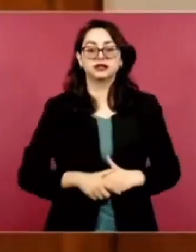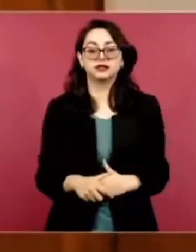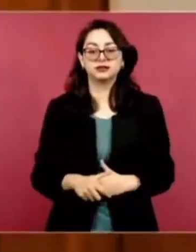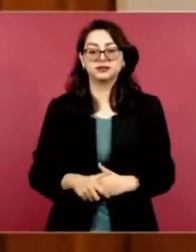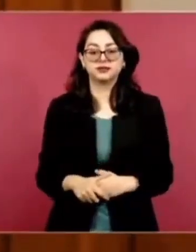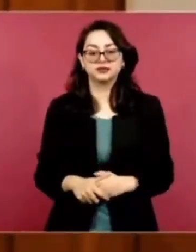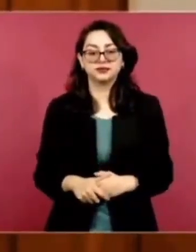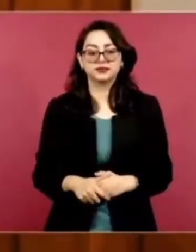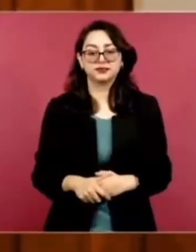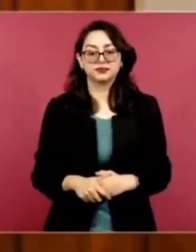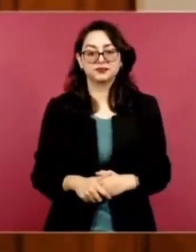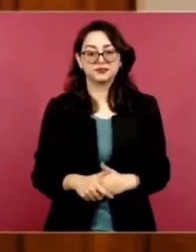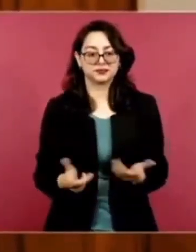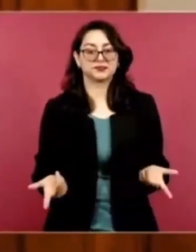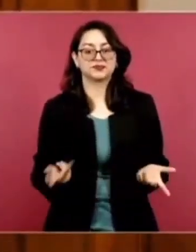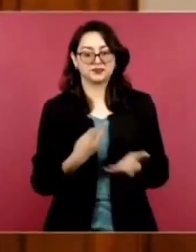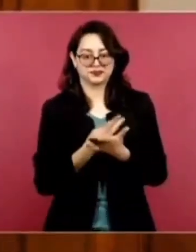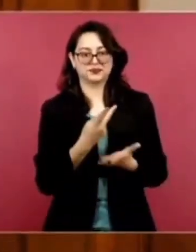¿No?